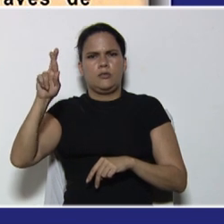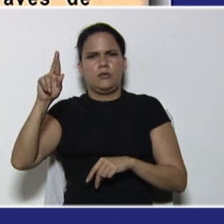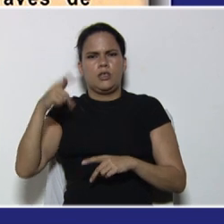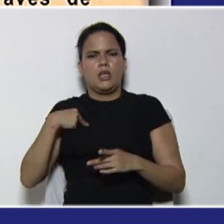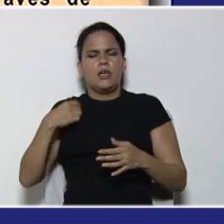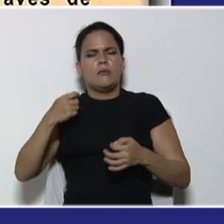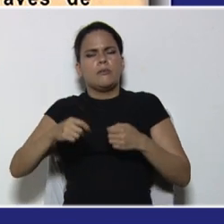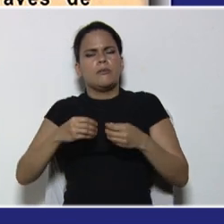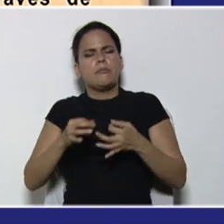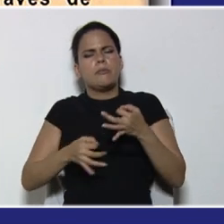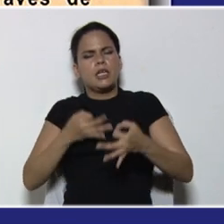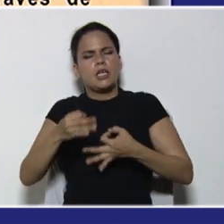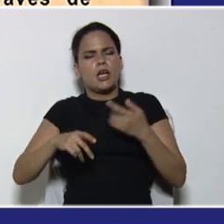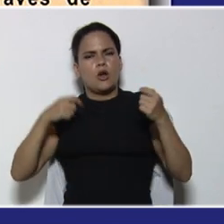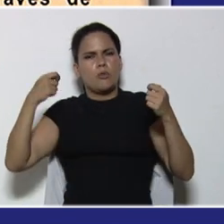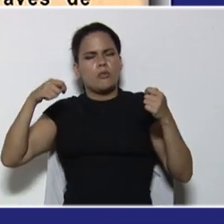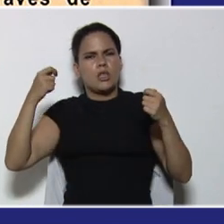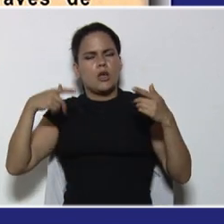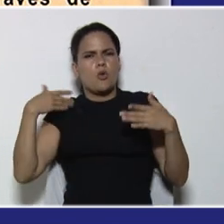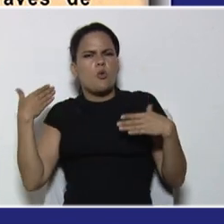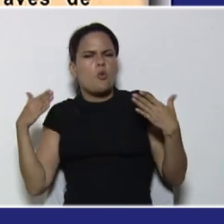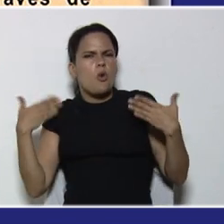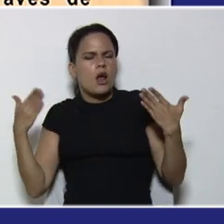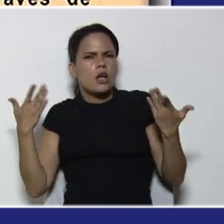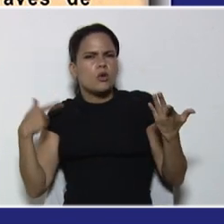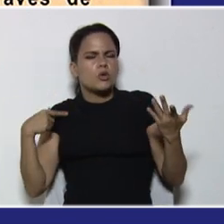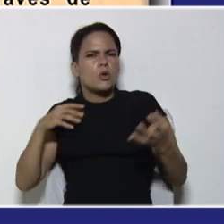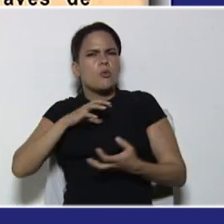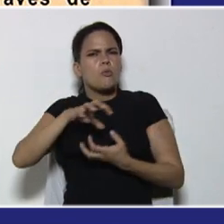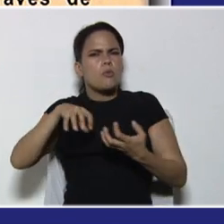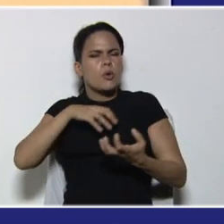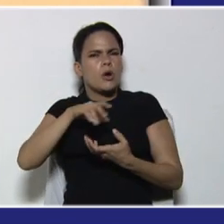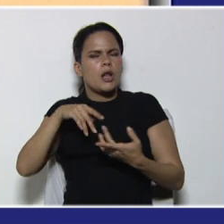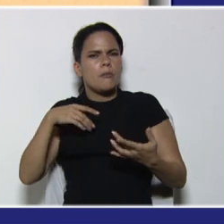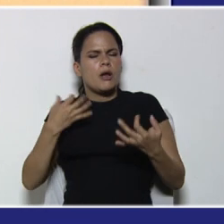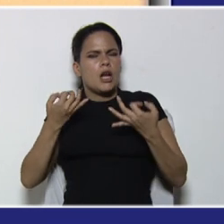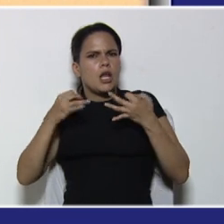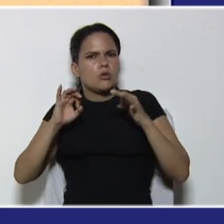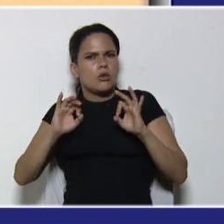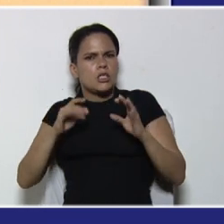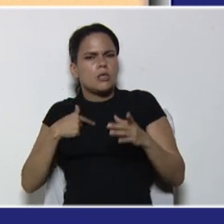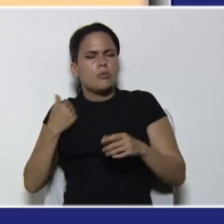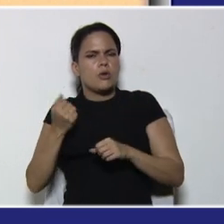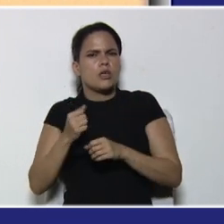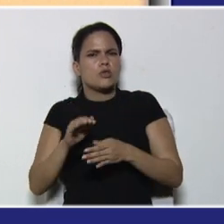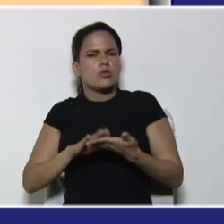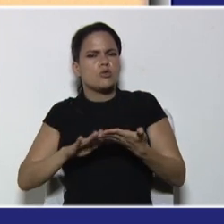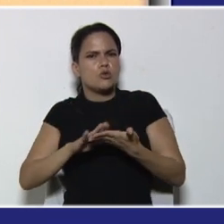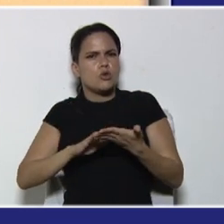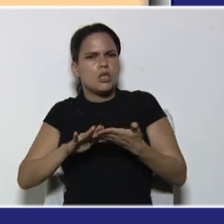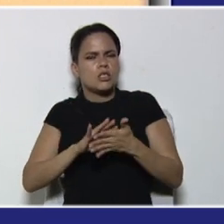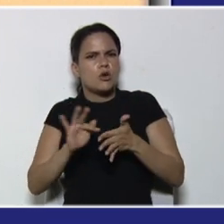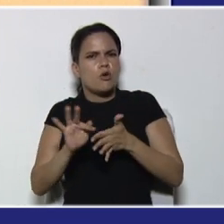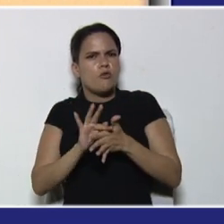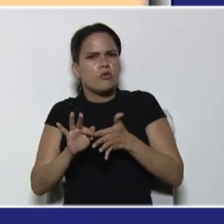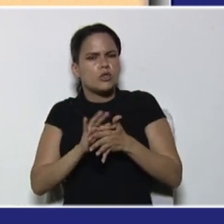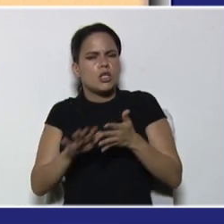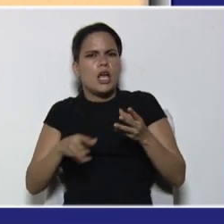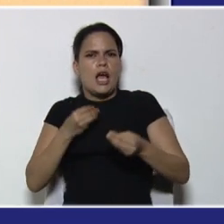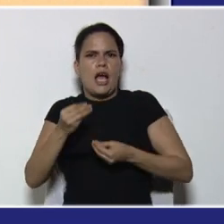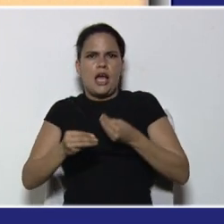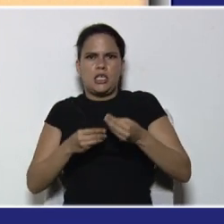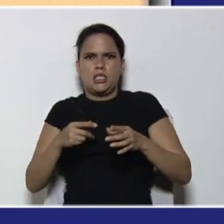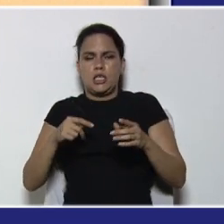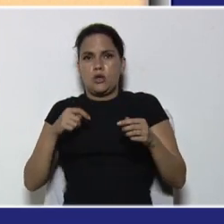que otros fenómenos, de la naturaleza, pueden modelarse, a través de funciones, realizar un video, donde exponga, la función exponencial,